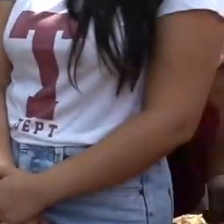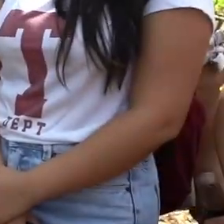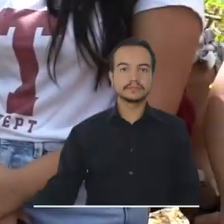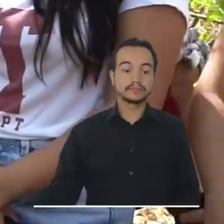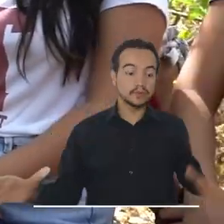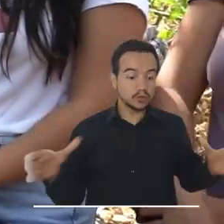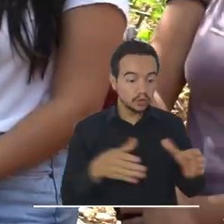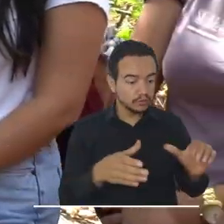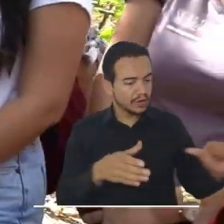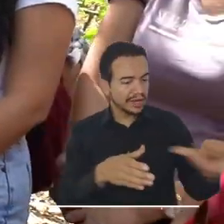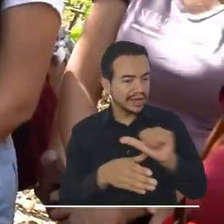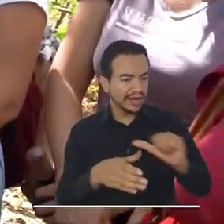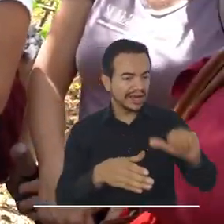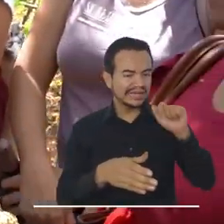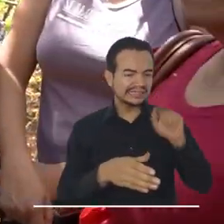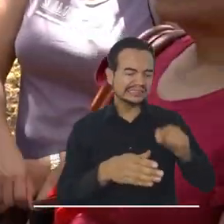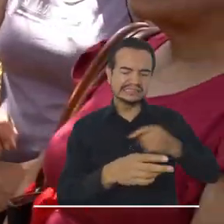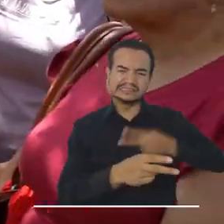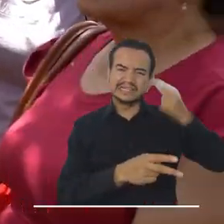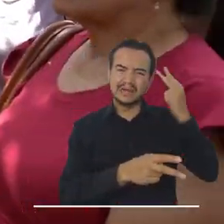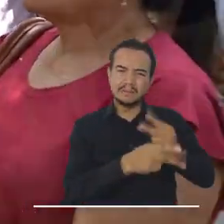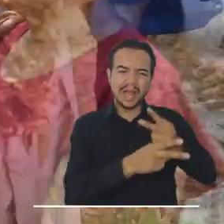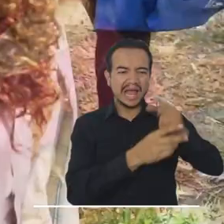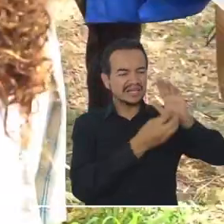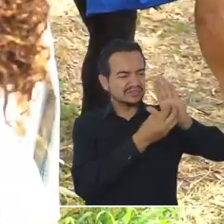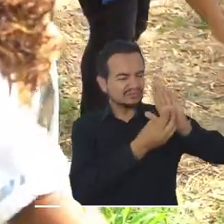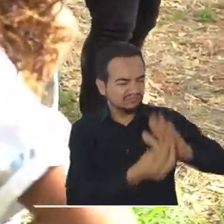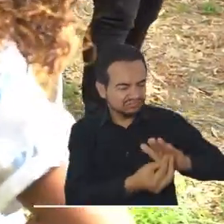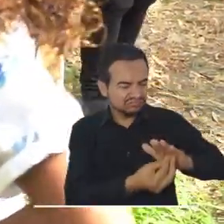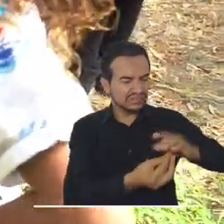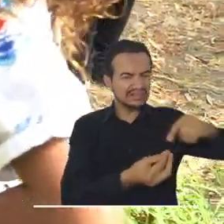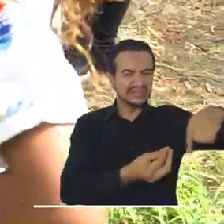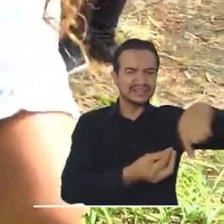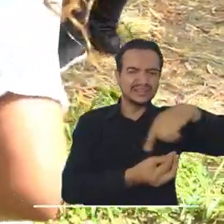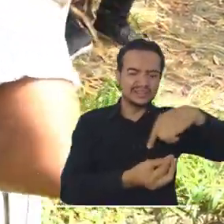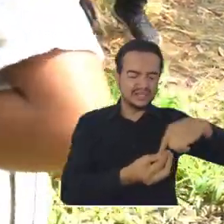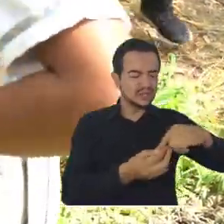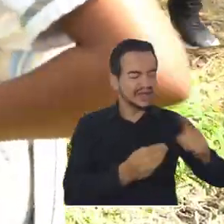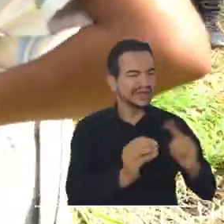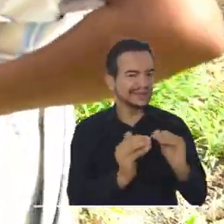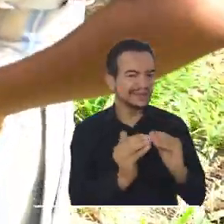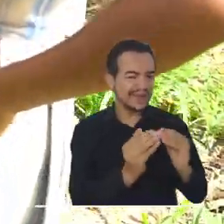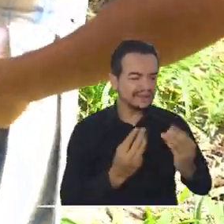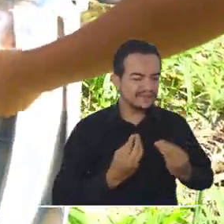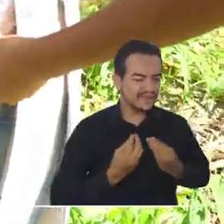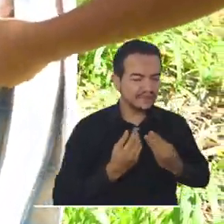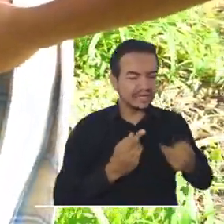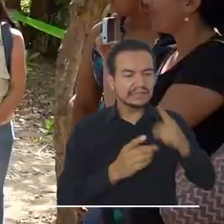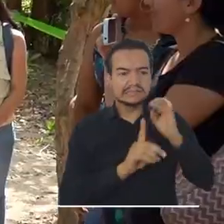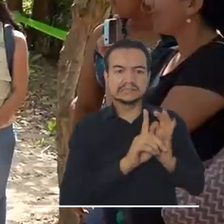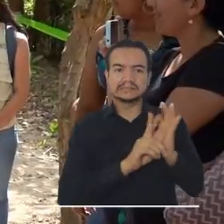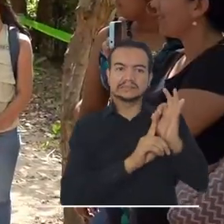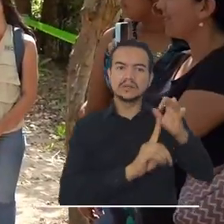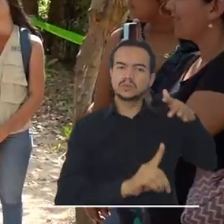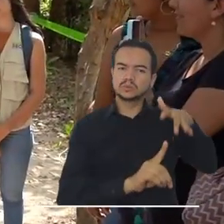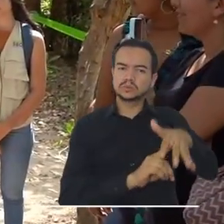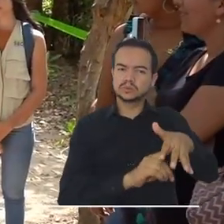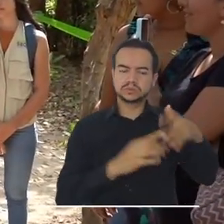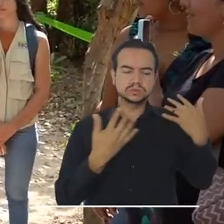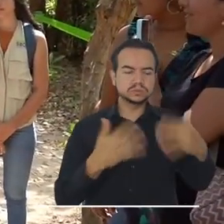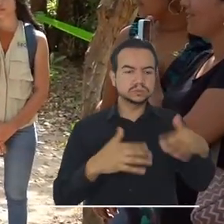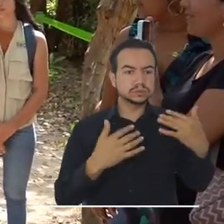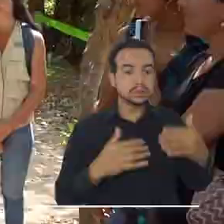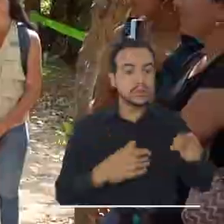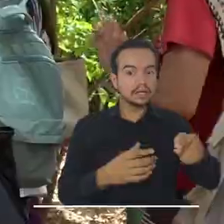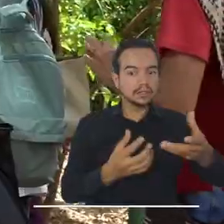Mujeres víctimas de la violencia y que desde sus comunidades también han sufrido las consecuencias fuertes del cambio climático, se dieron cita en el